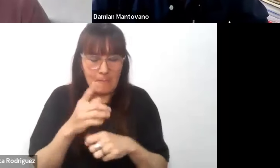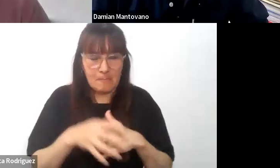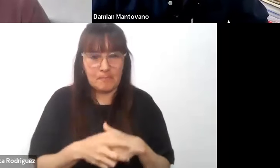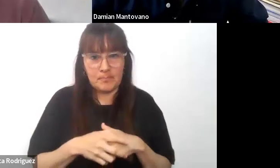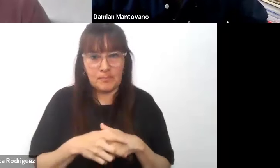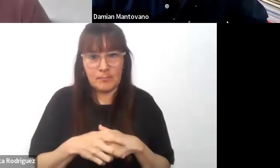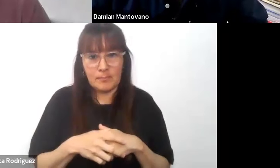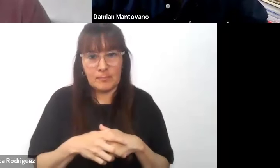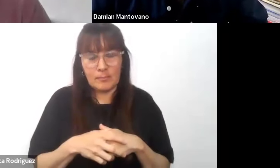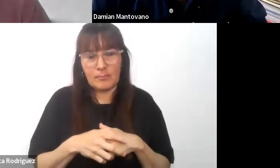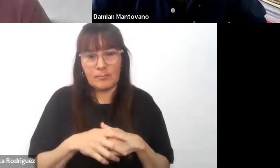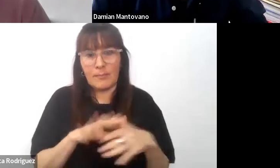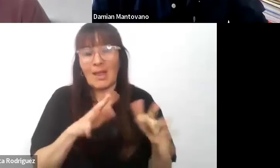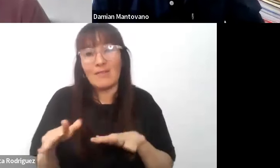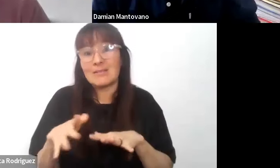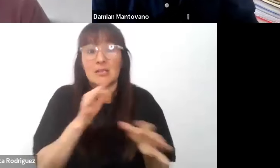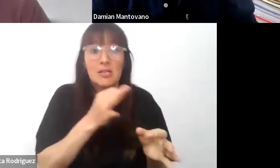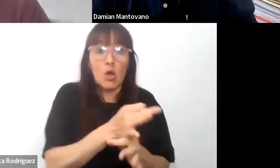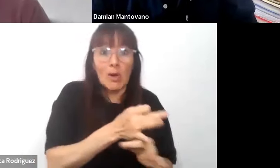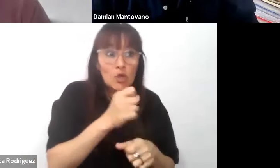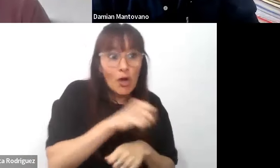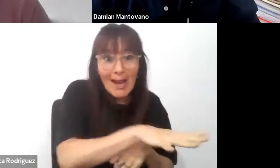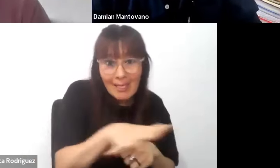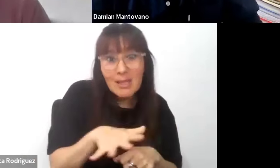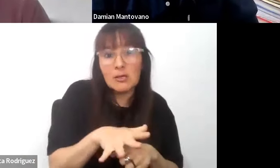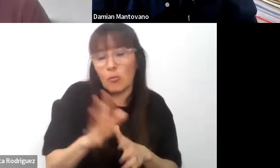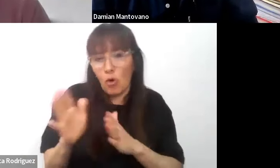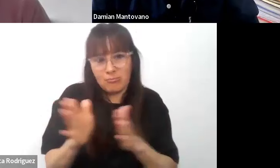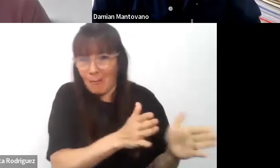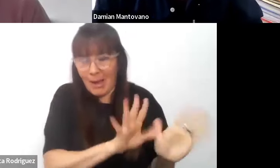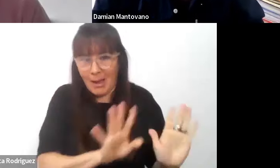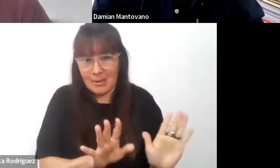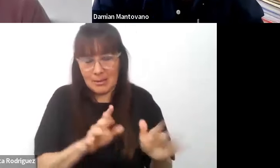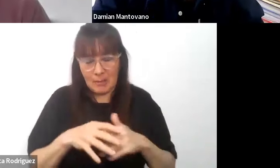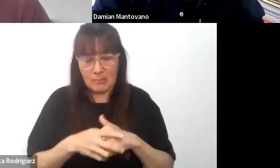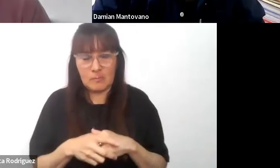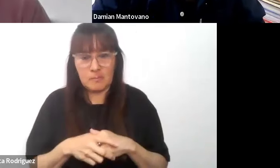lo que es la educación inicial o la formación en medio